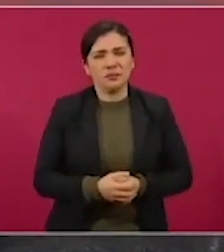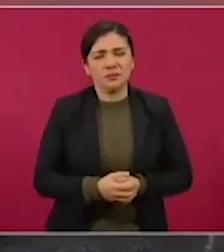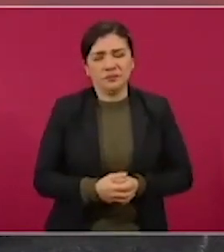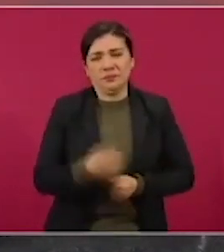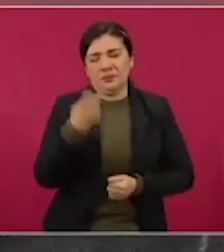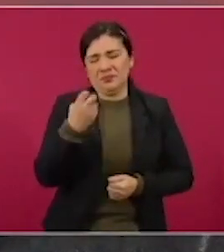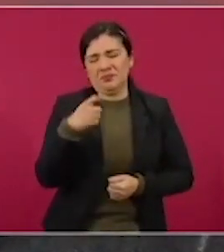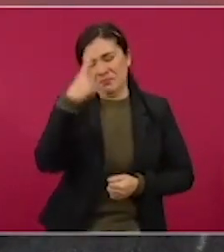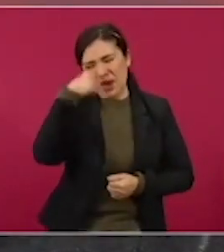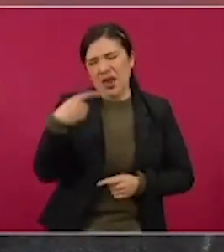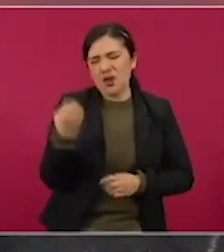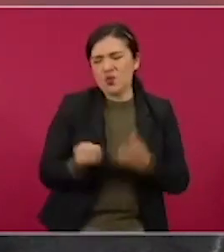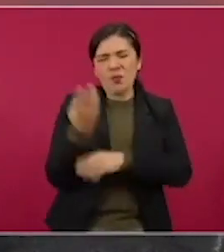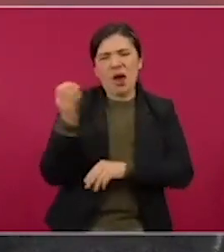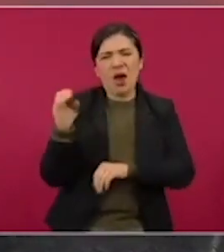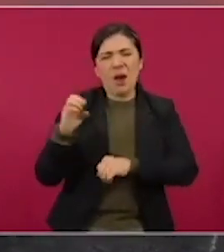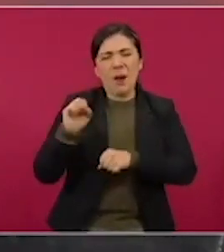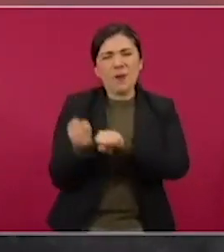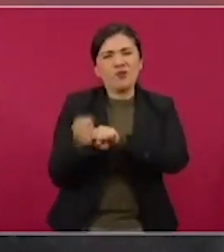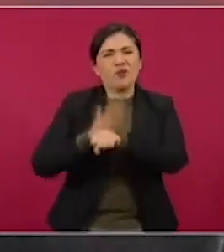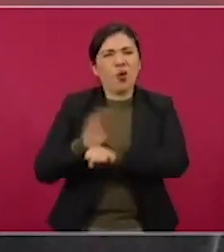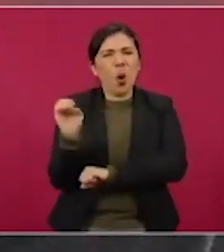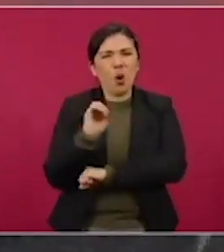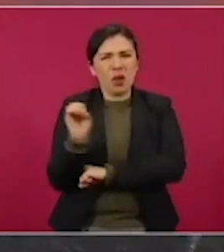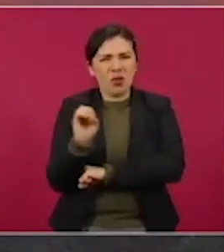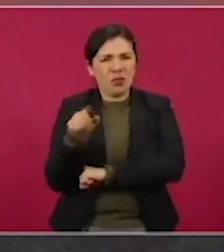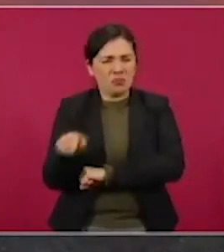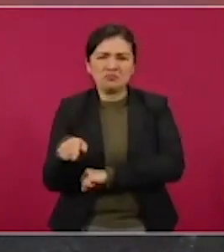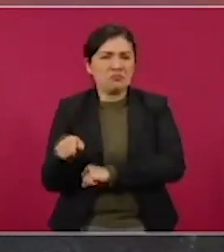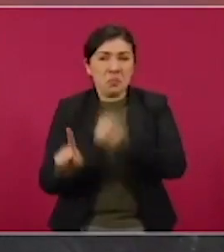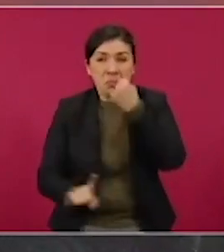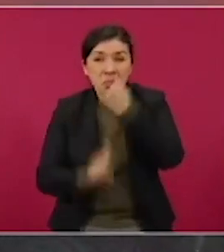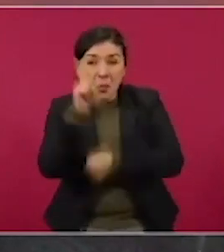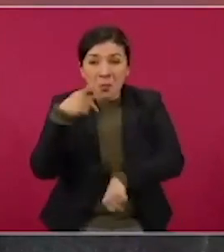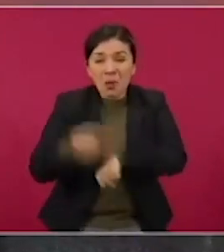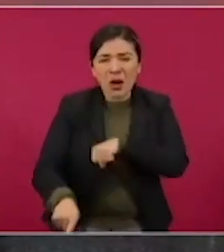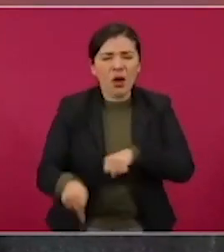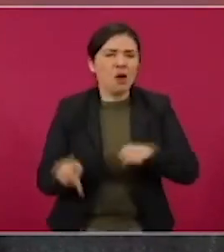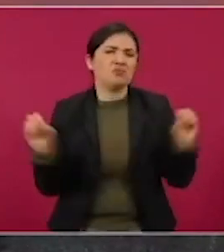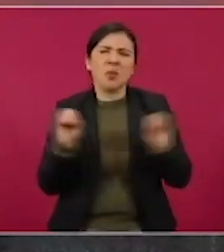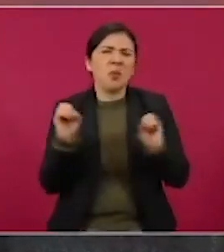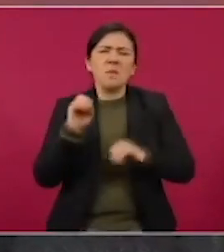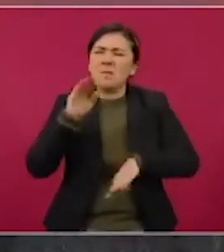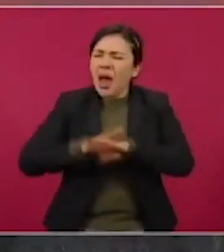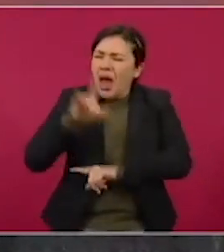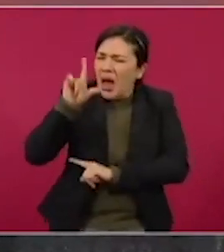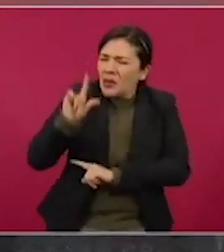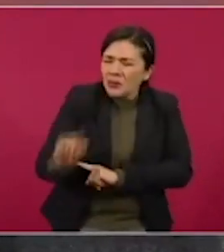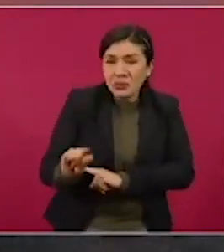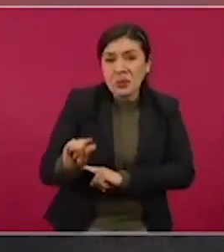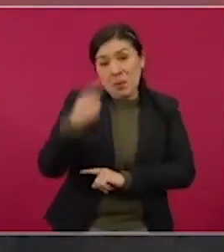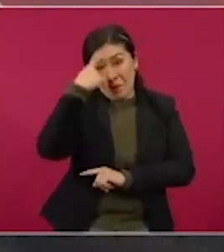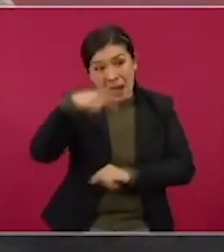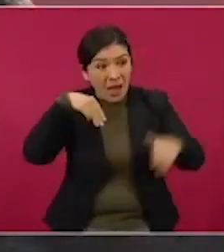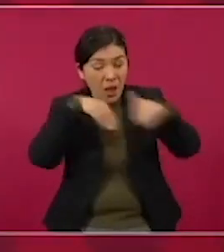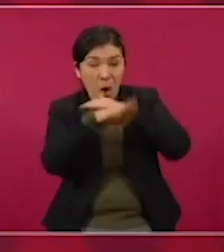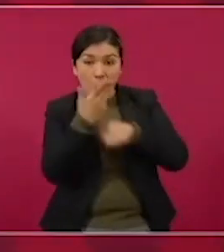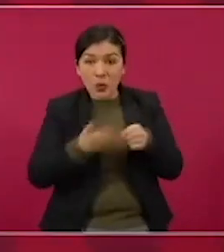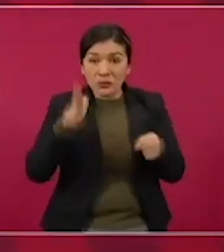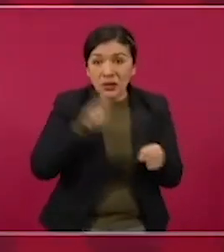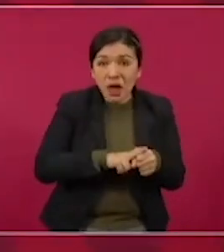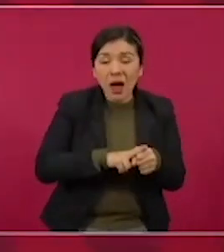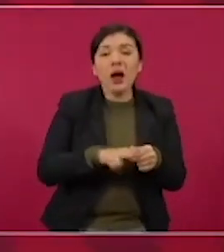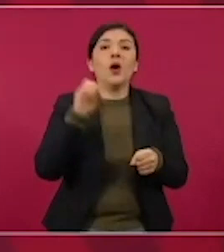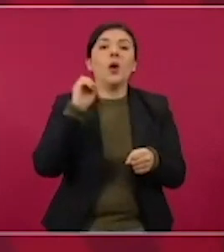nueva variante o son mínimos los riesgos de hospitalización y